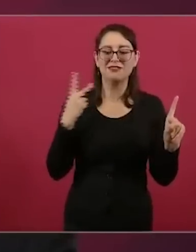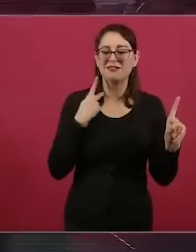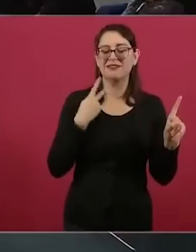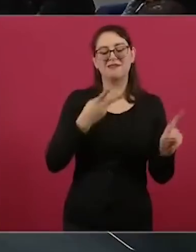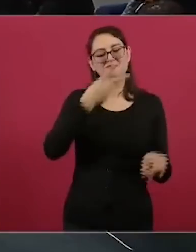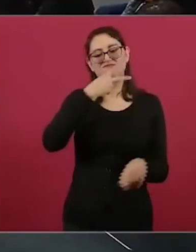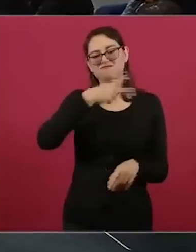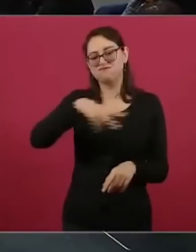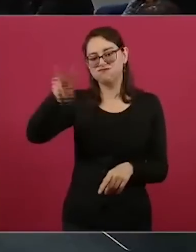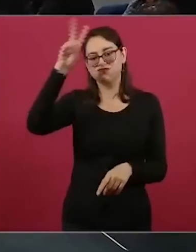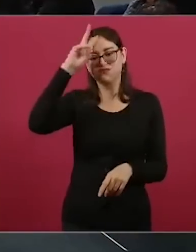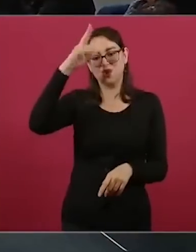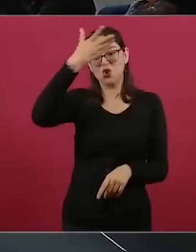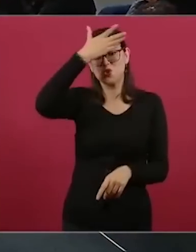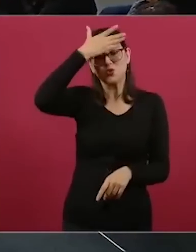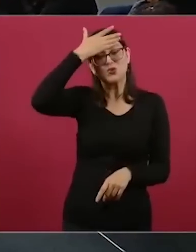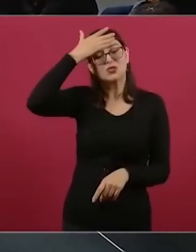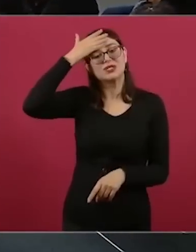¿por qué no